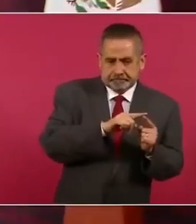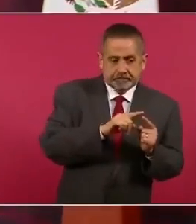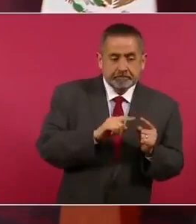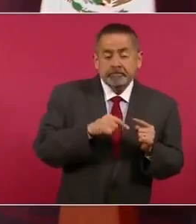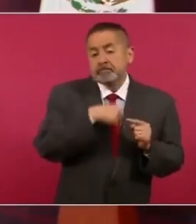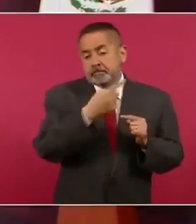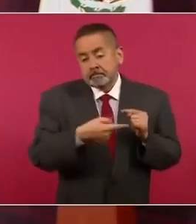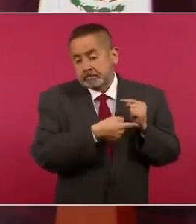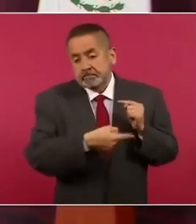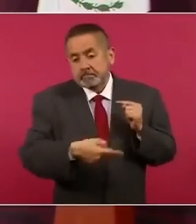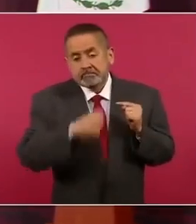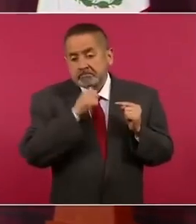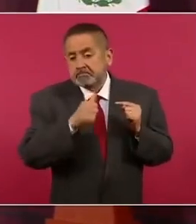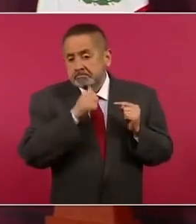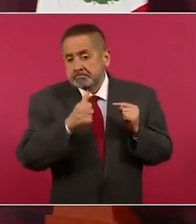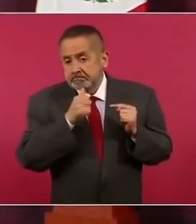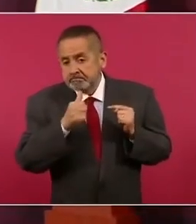como ahora